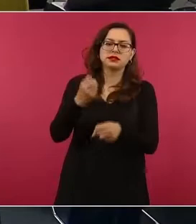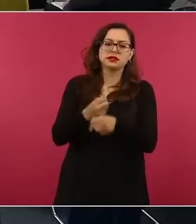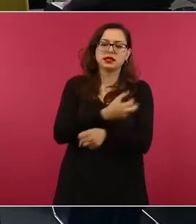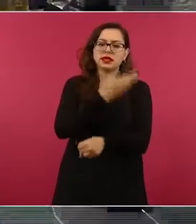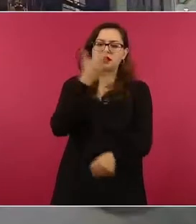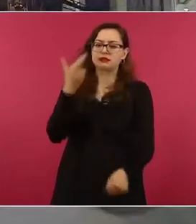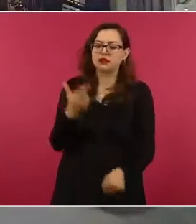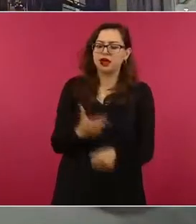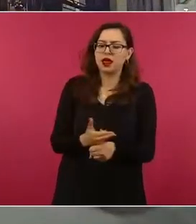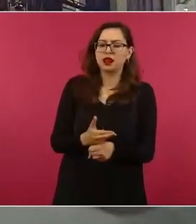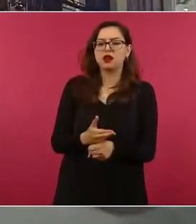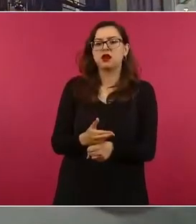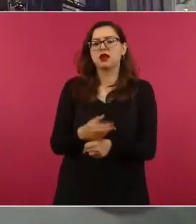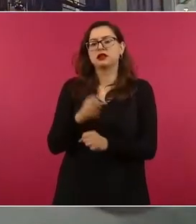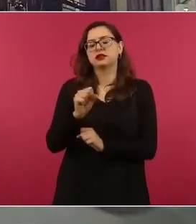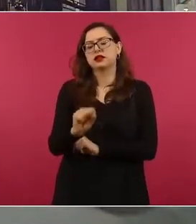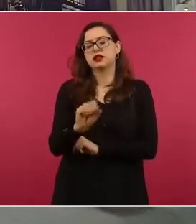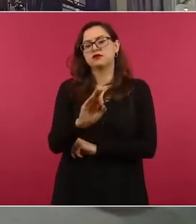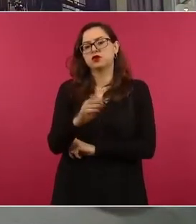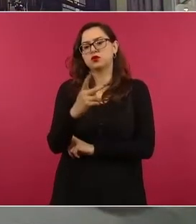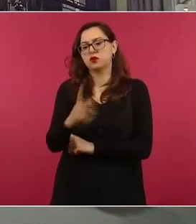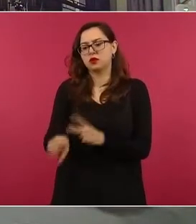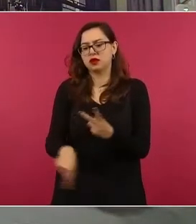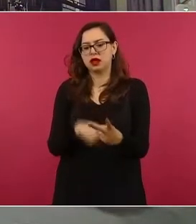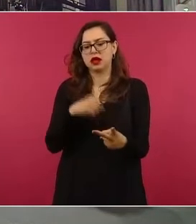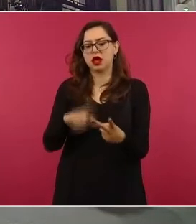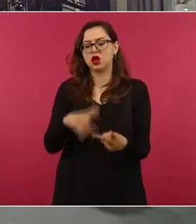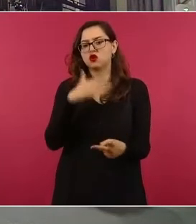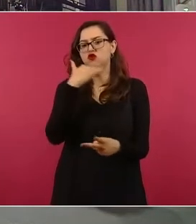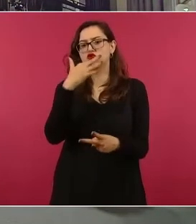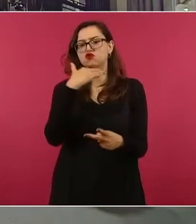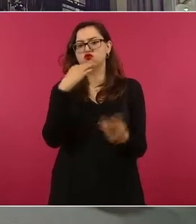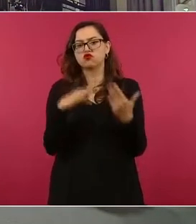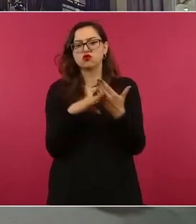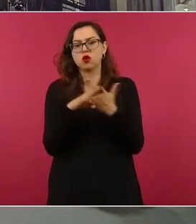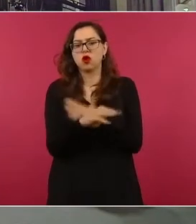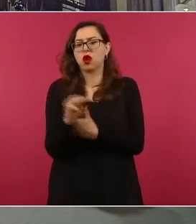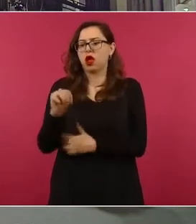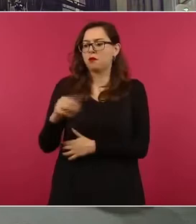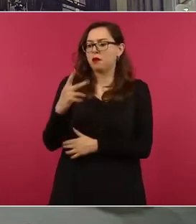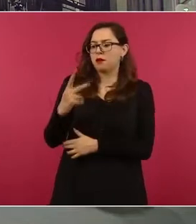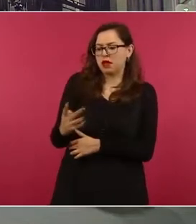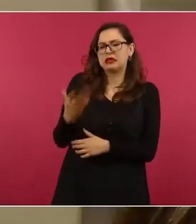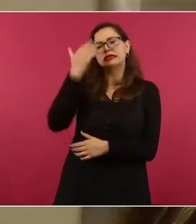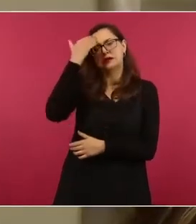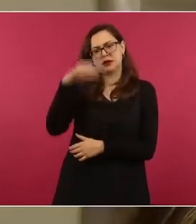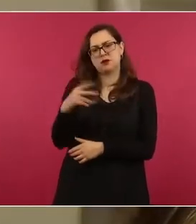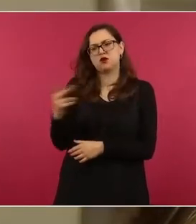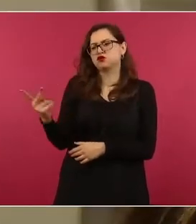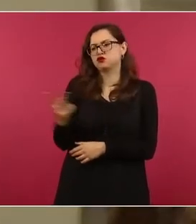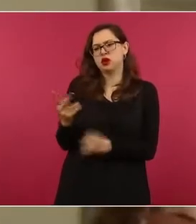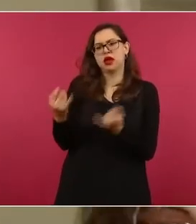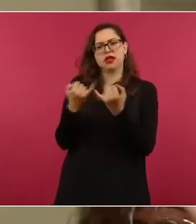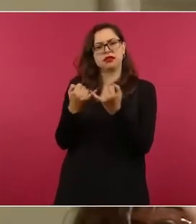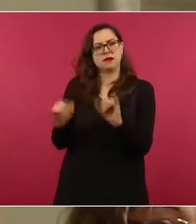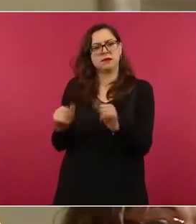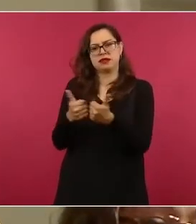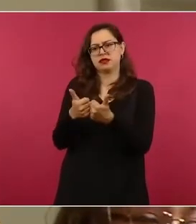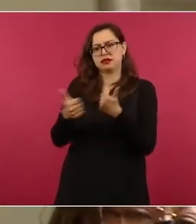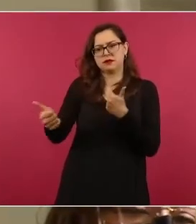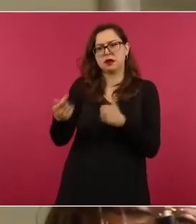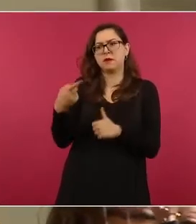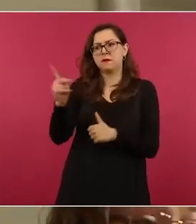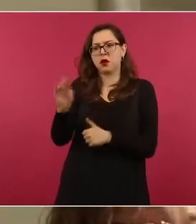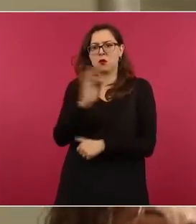Anticorrupción? Sabemos que la Fiscal Anticorrupción es autónoma e independiente para que nos informen cómo se previene y se combate la corrupción